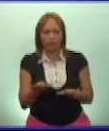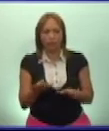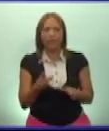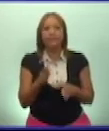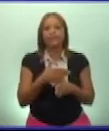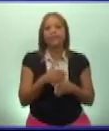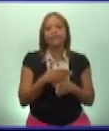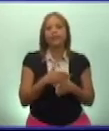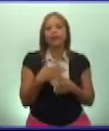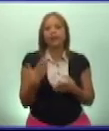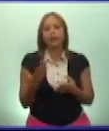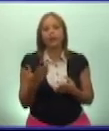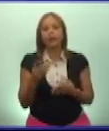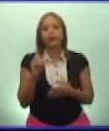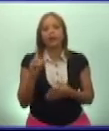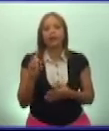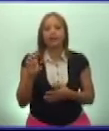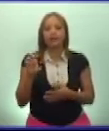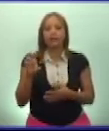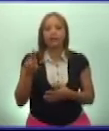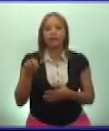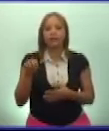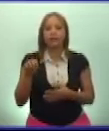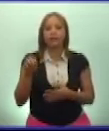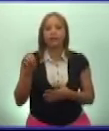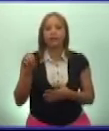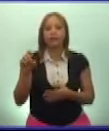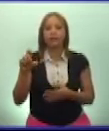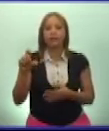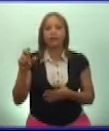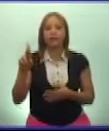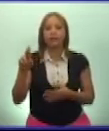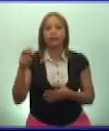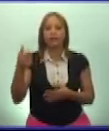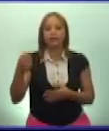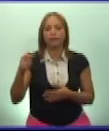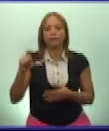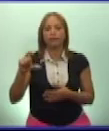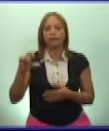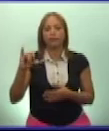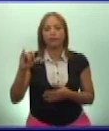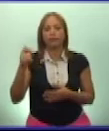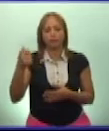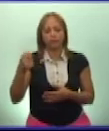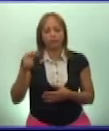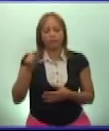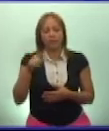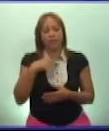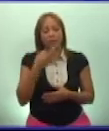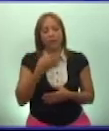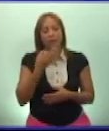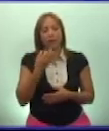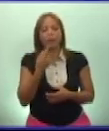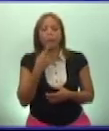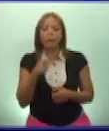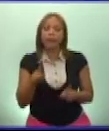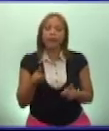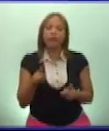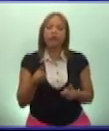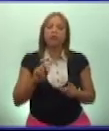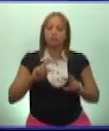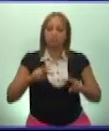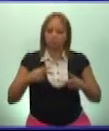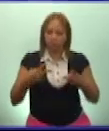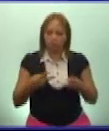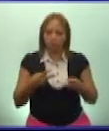significado de la palabra democracia, porque hablamos de ella y la ejemplificamos, pero es bueno que ustedes vuelvan a